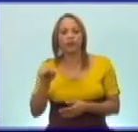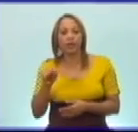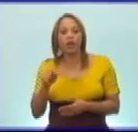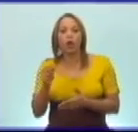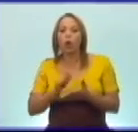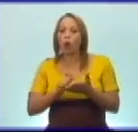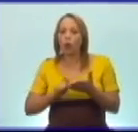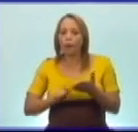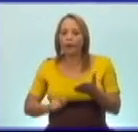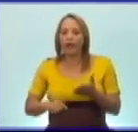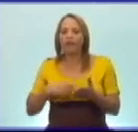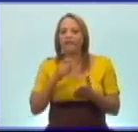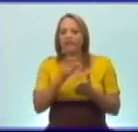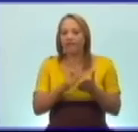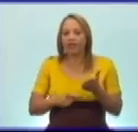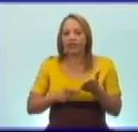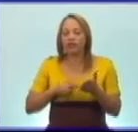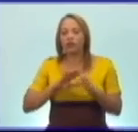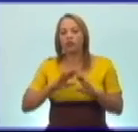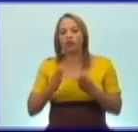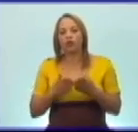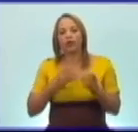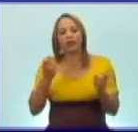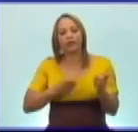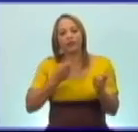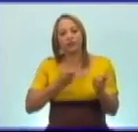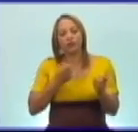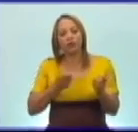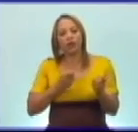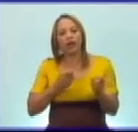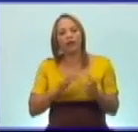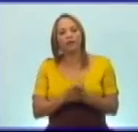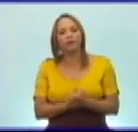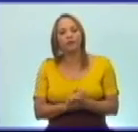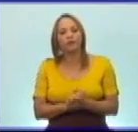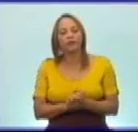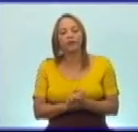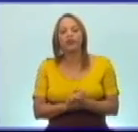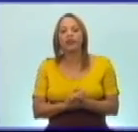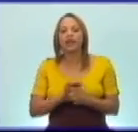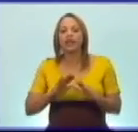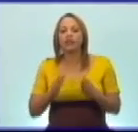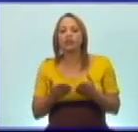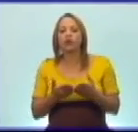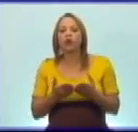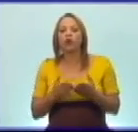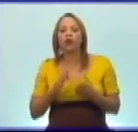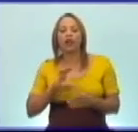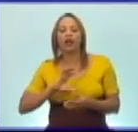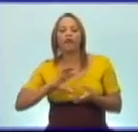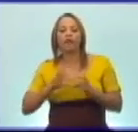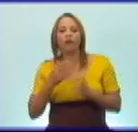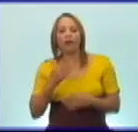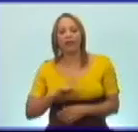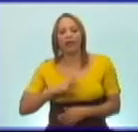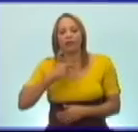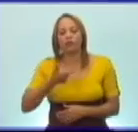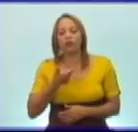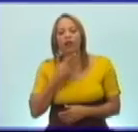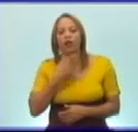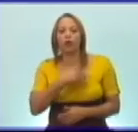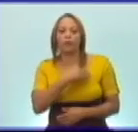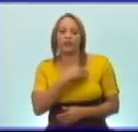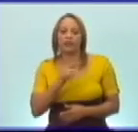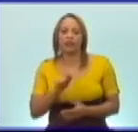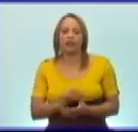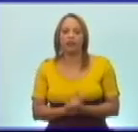refieran a la invasión mercenaria y los que ejemplifican la actitud de los milicianos. Los niños que no